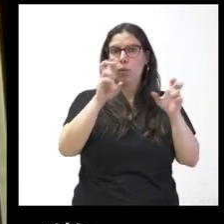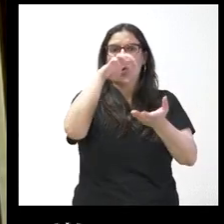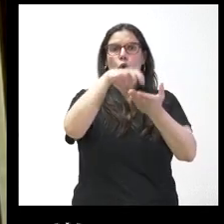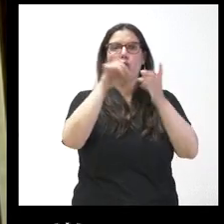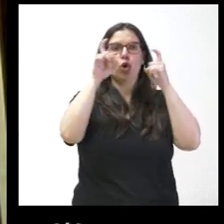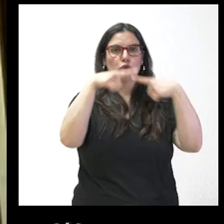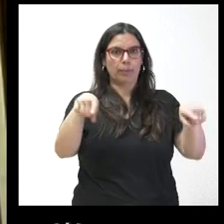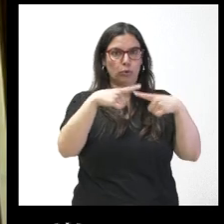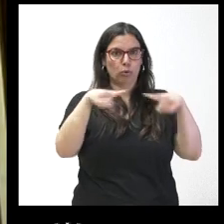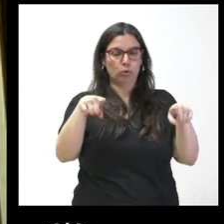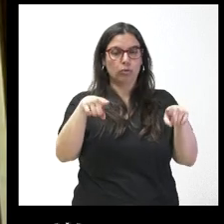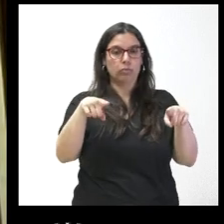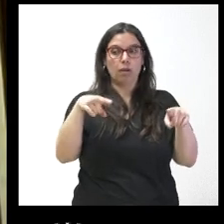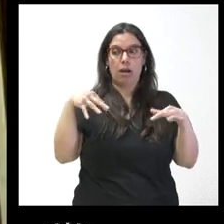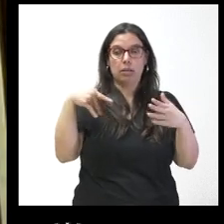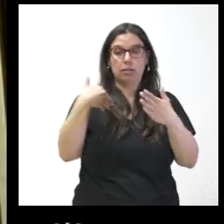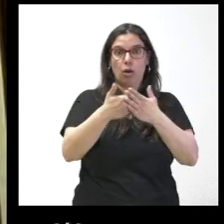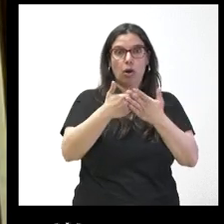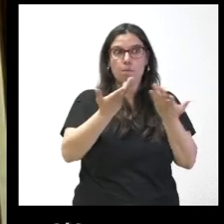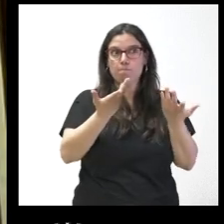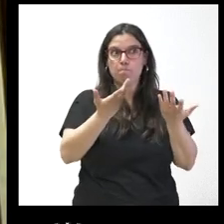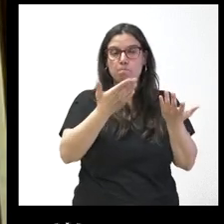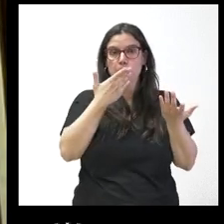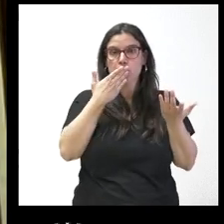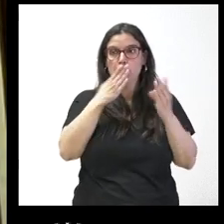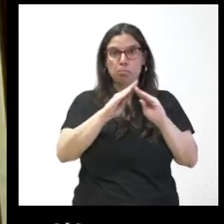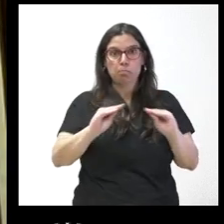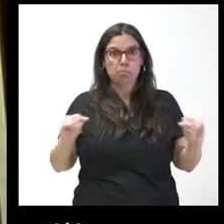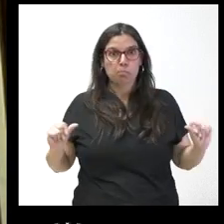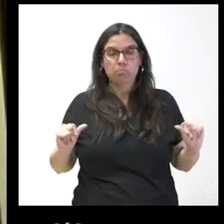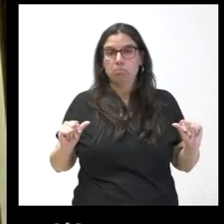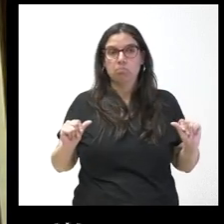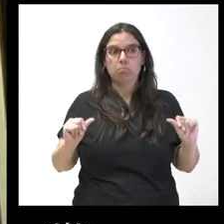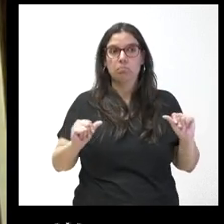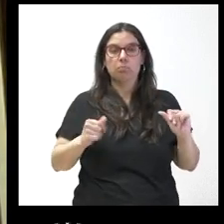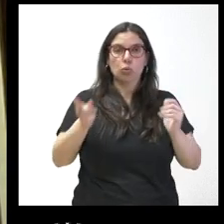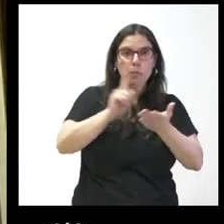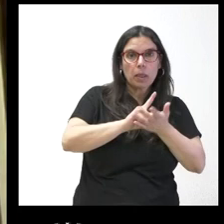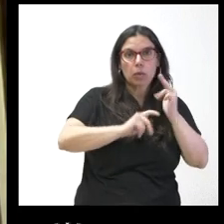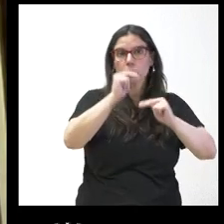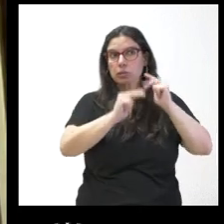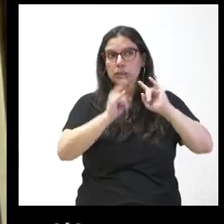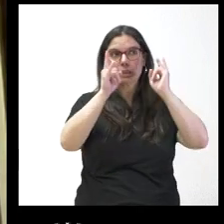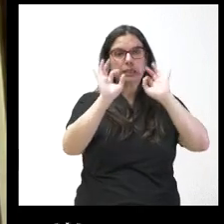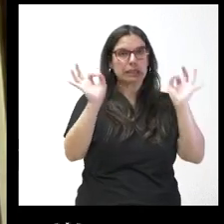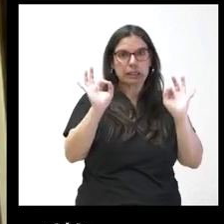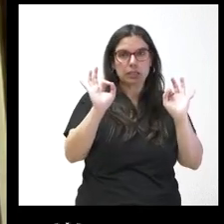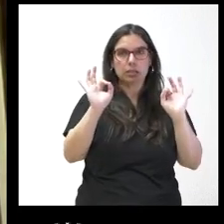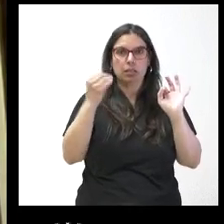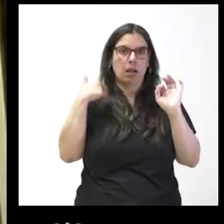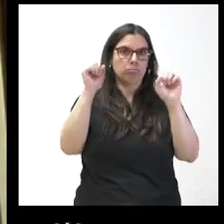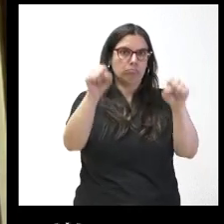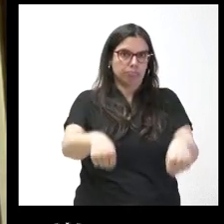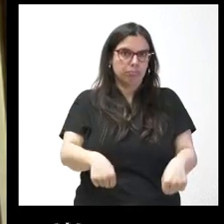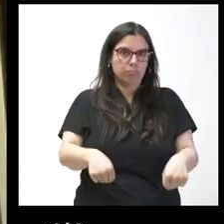y desde entonces en el último año no ha habido noticias respecto a la reanudación de ese proyecto y de esas obras que ya se retrasan